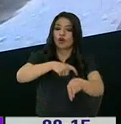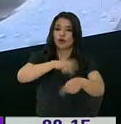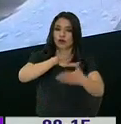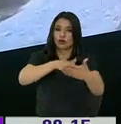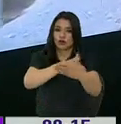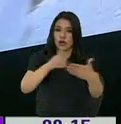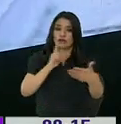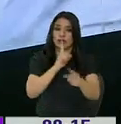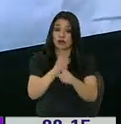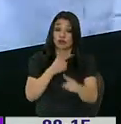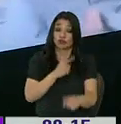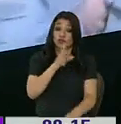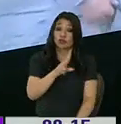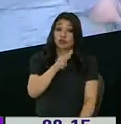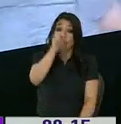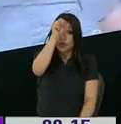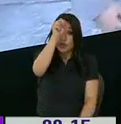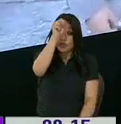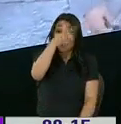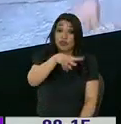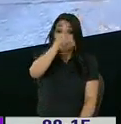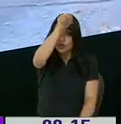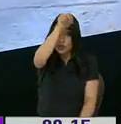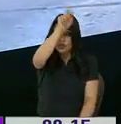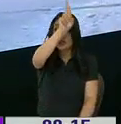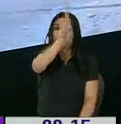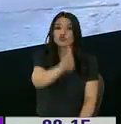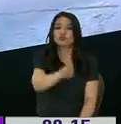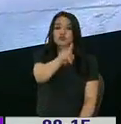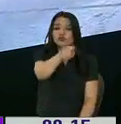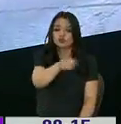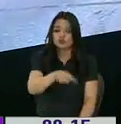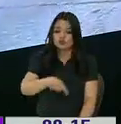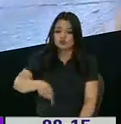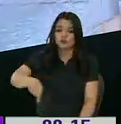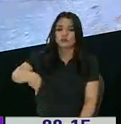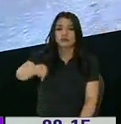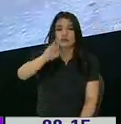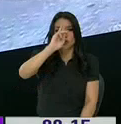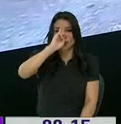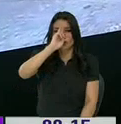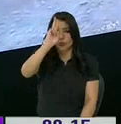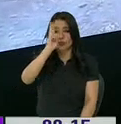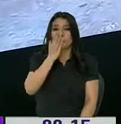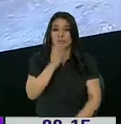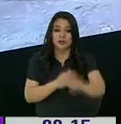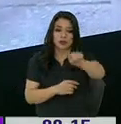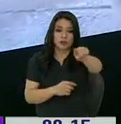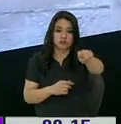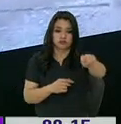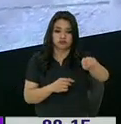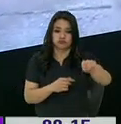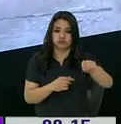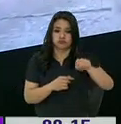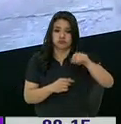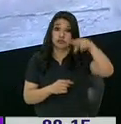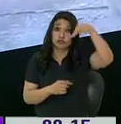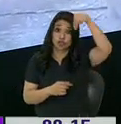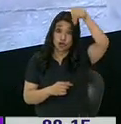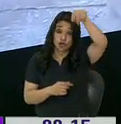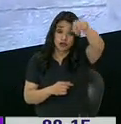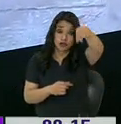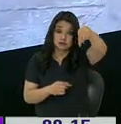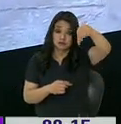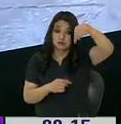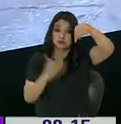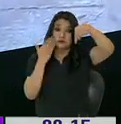viniendo de norte, del norte de la ciudad hacia la autopista Rumiñahui, los que venimos del norte de la ciudad, yo no